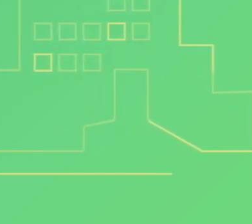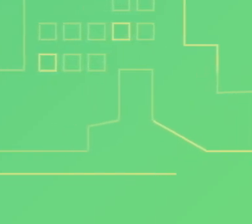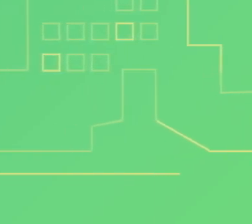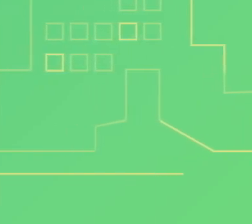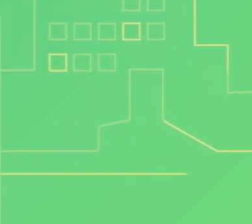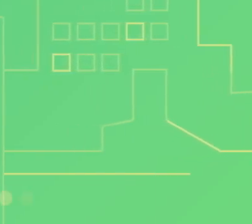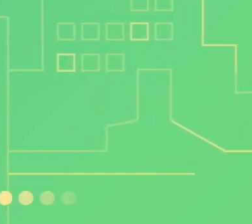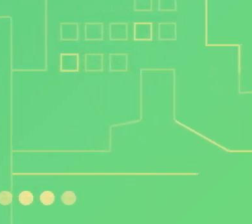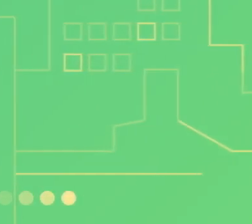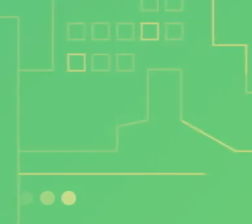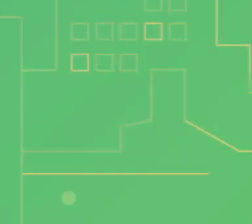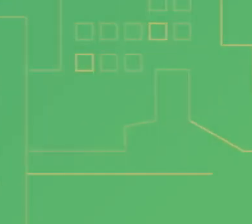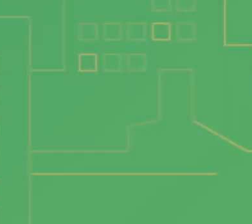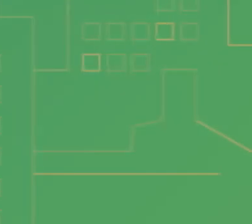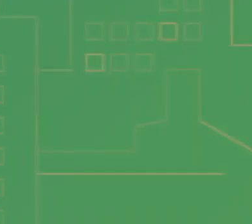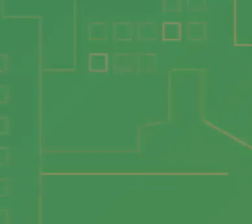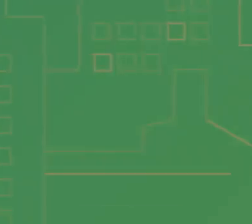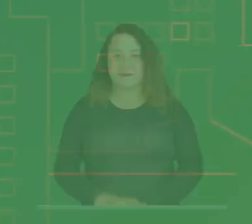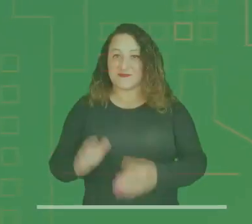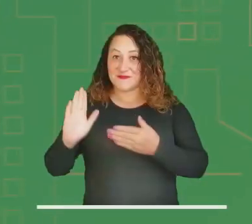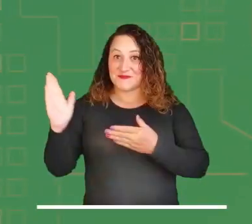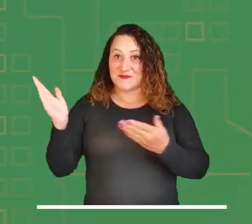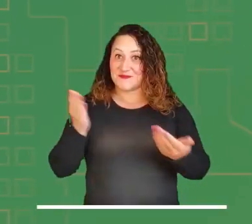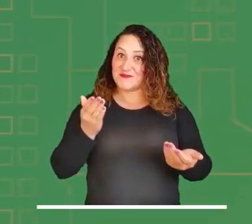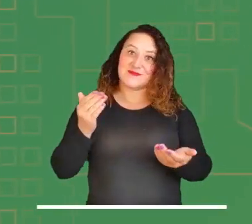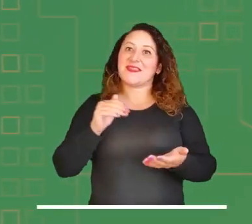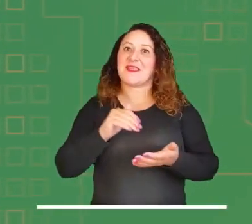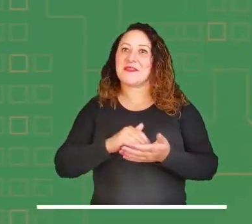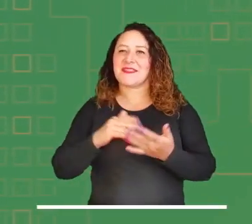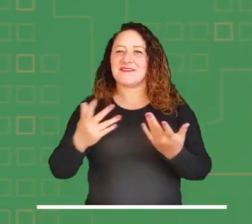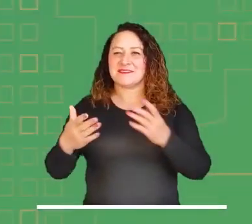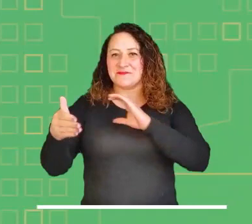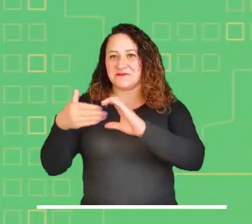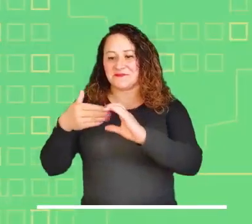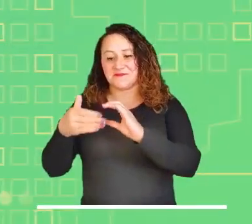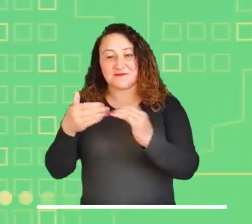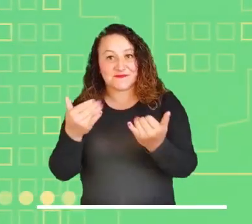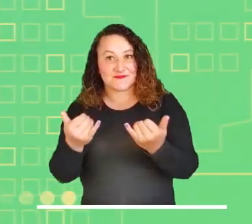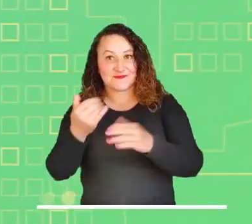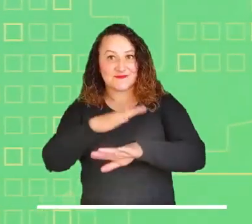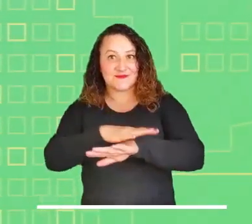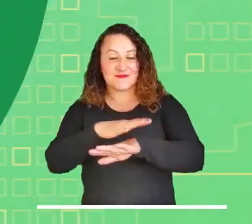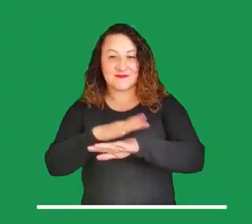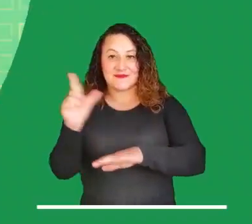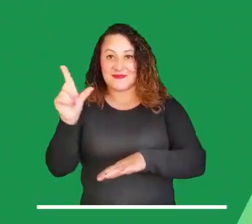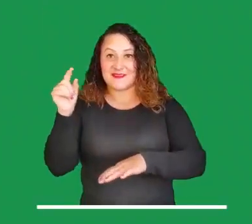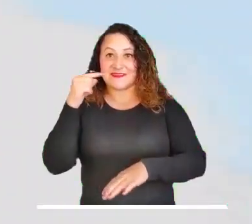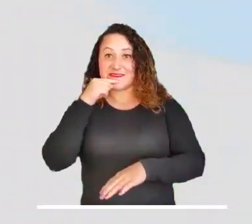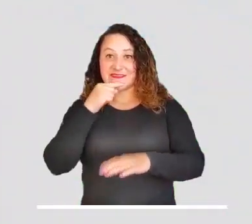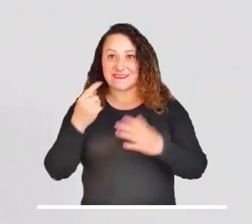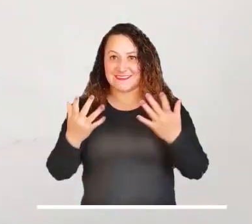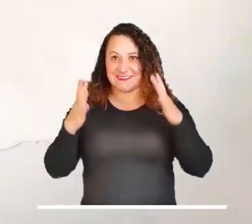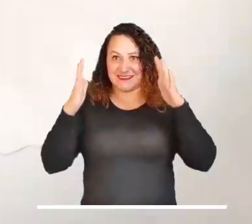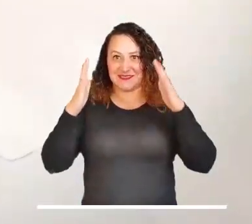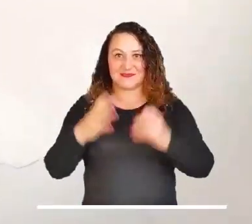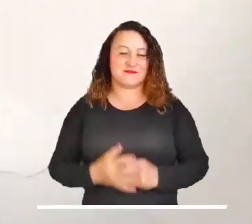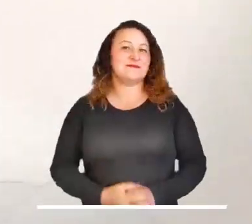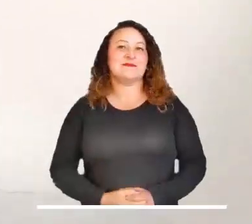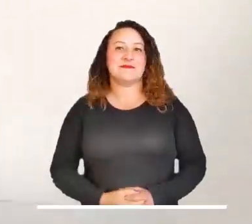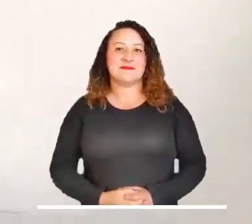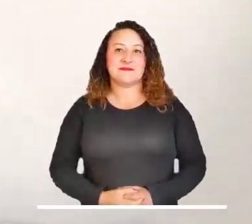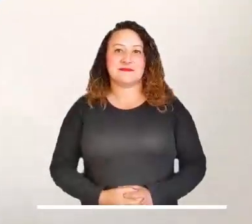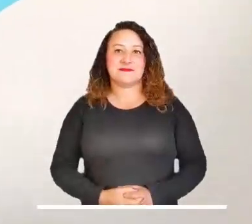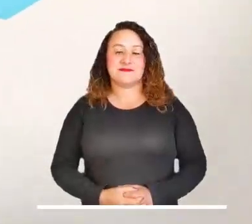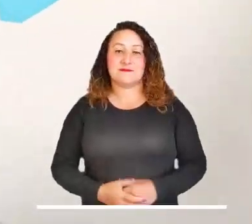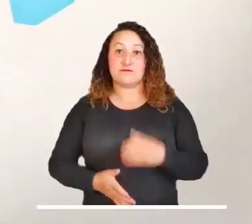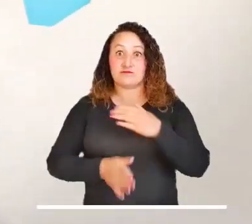Bienvenidos nuevamente al resumen del pronóstico meteorológico para la tarde de hoy lunes festivo. Continúa